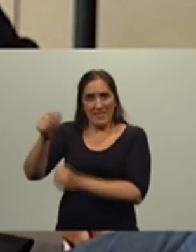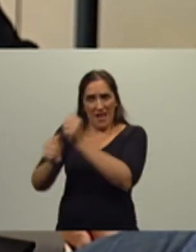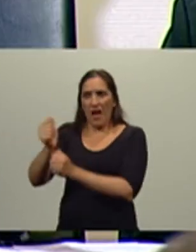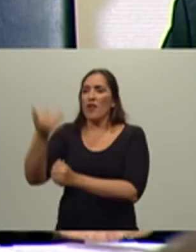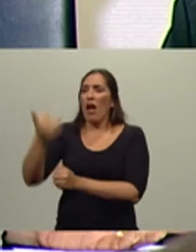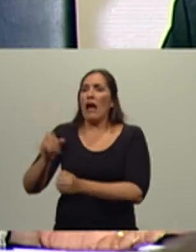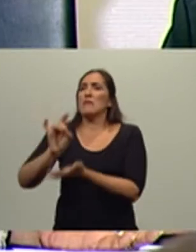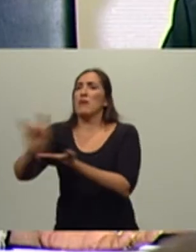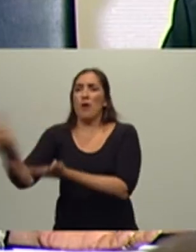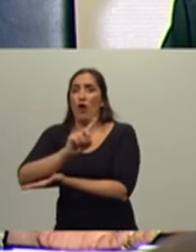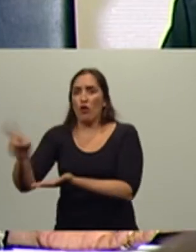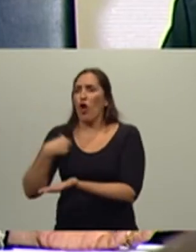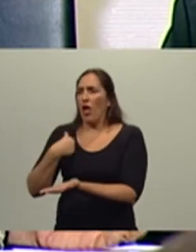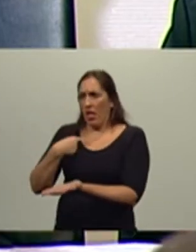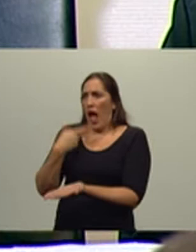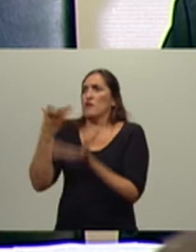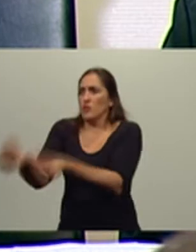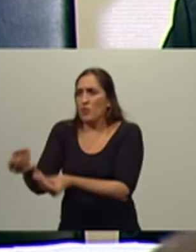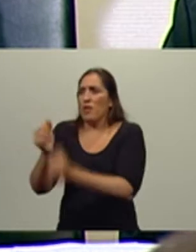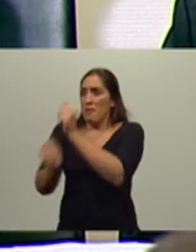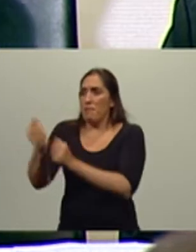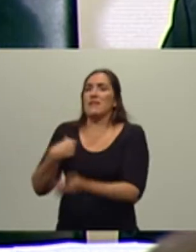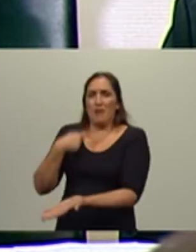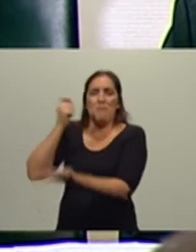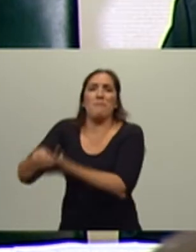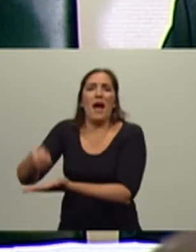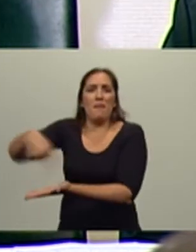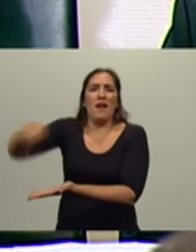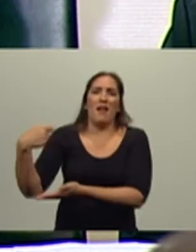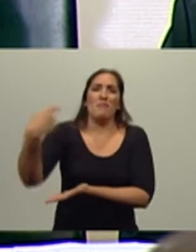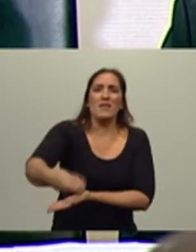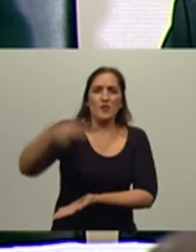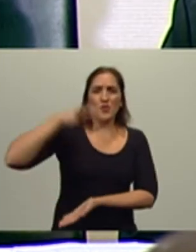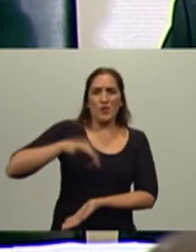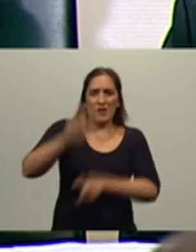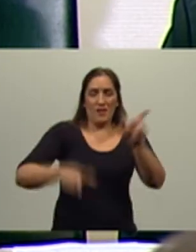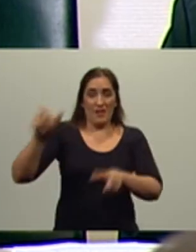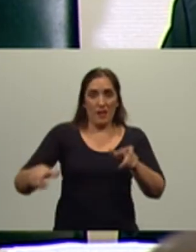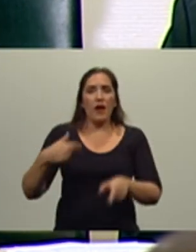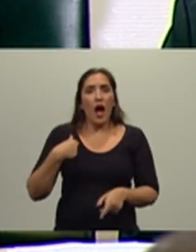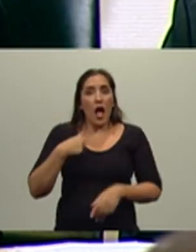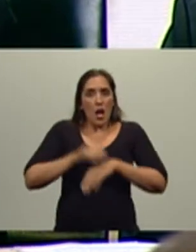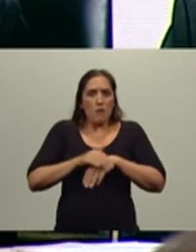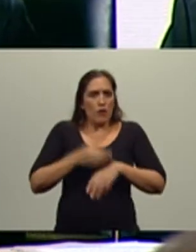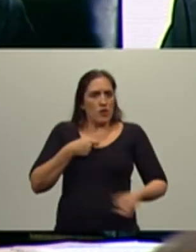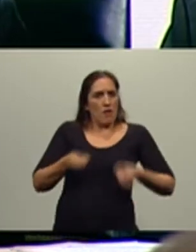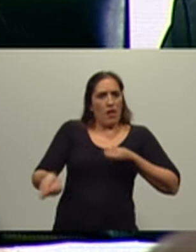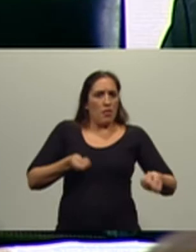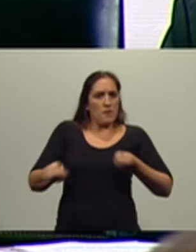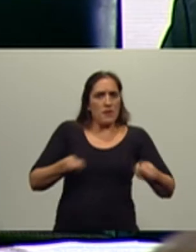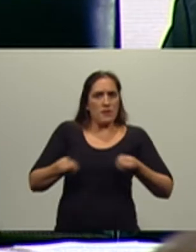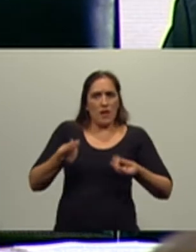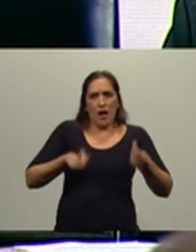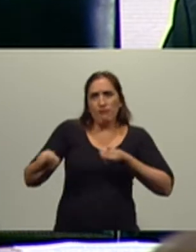trabajadores, para que no nos despidieran gente. Entonces, lo importante, uno que tiene la responsabilidad de administrar y fundamentalmente